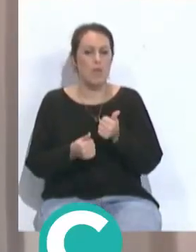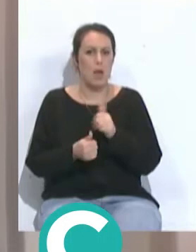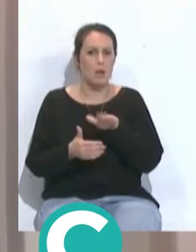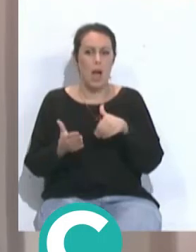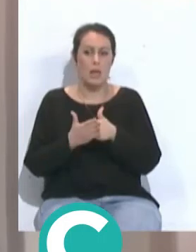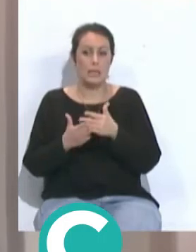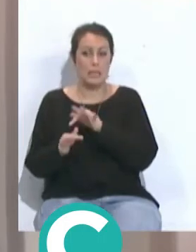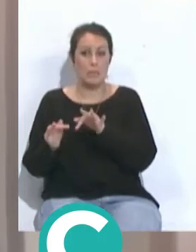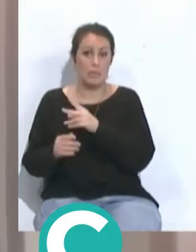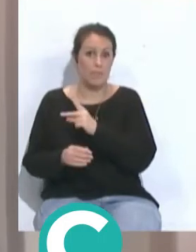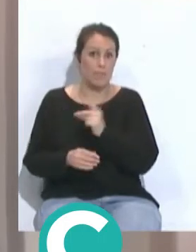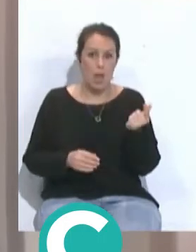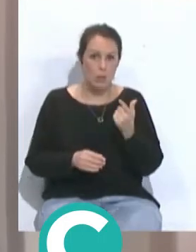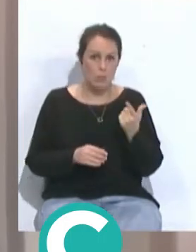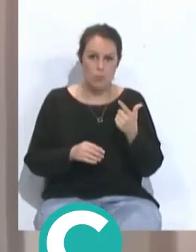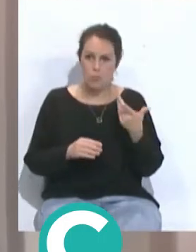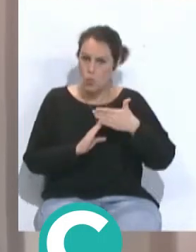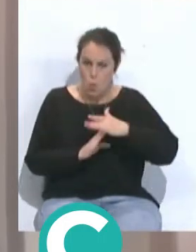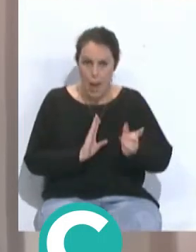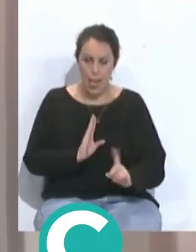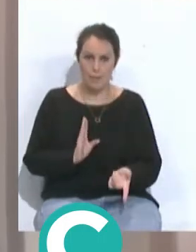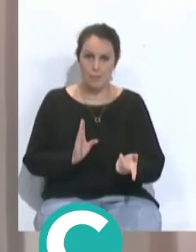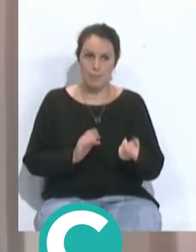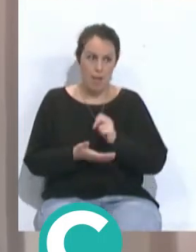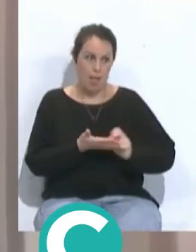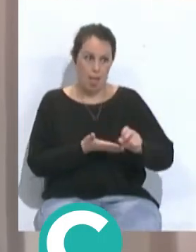por el cambio es que no pasa en todo el partido pero claro